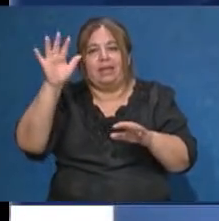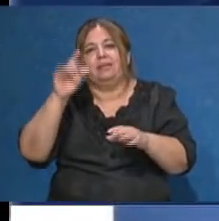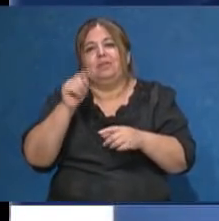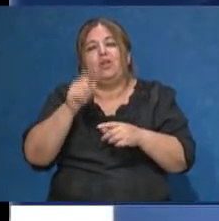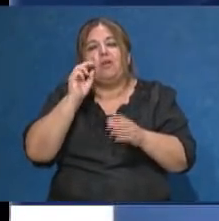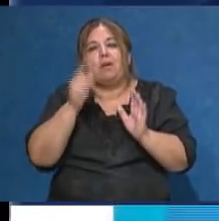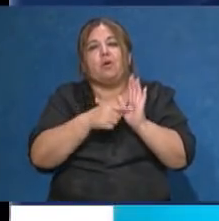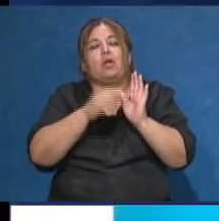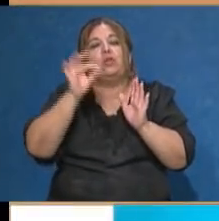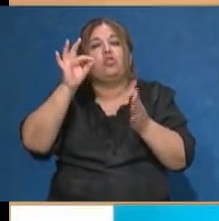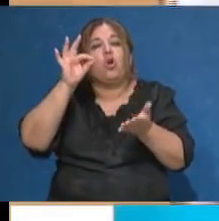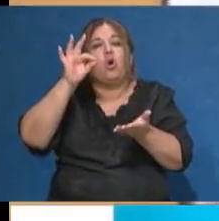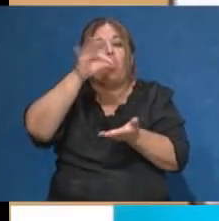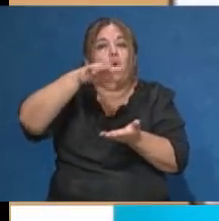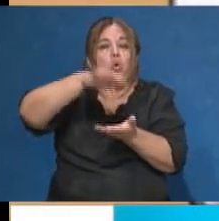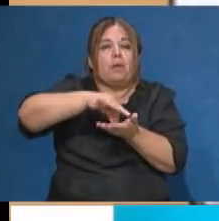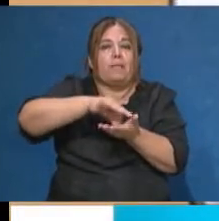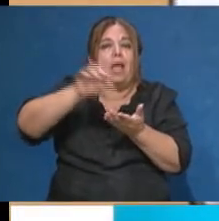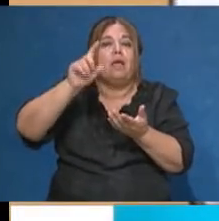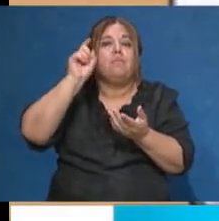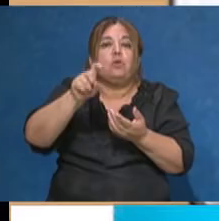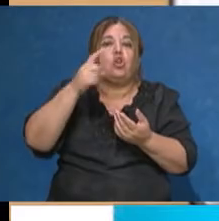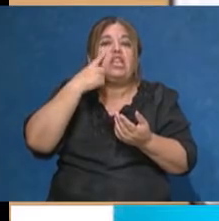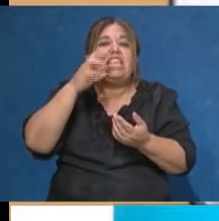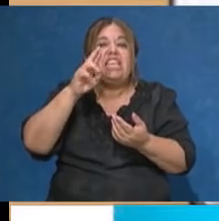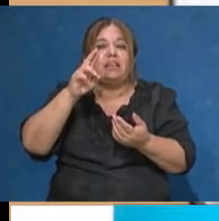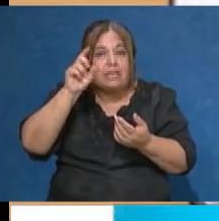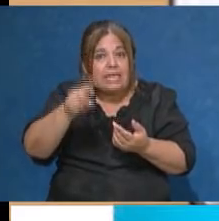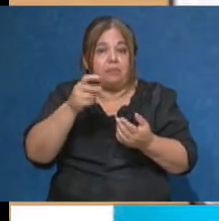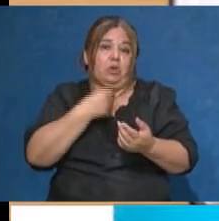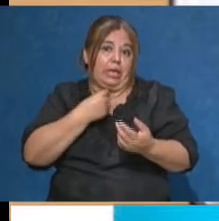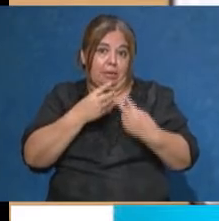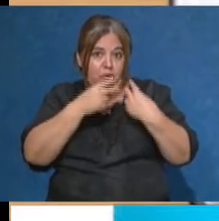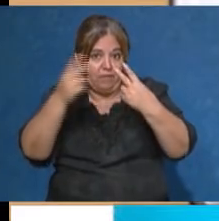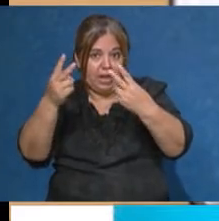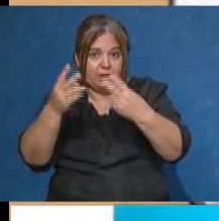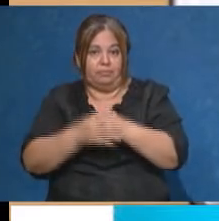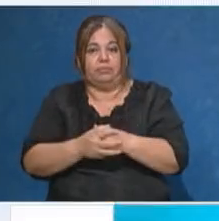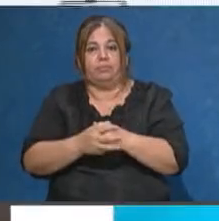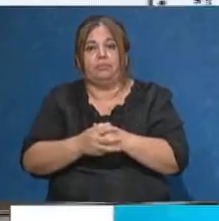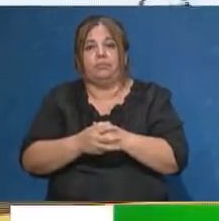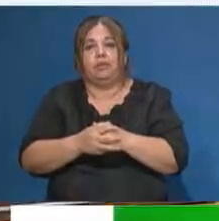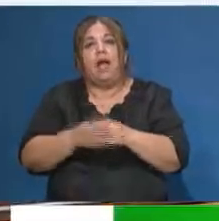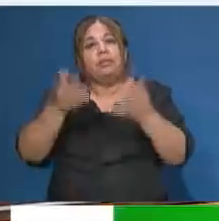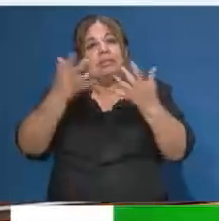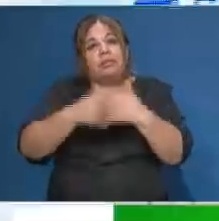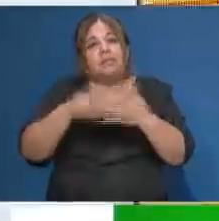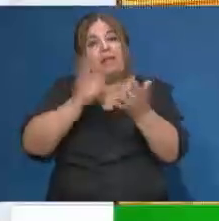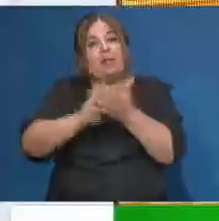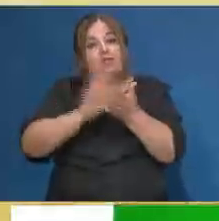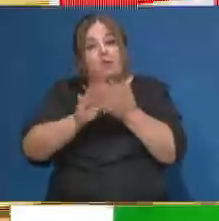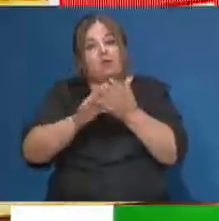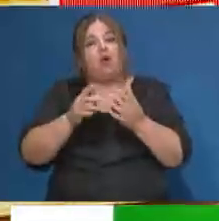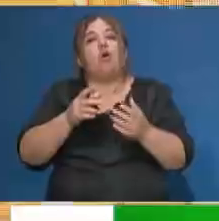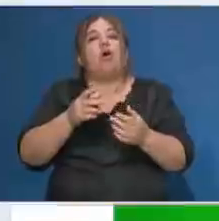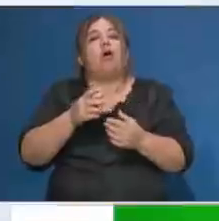abrimos Google Maps, vamos a ir al botón ir, porque queremos viajar. Claro. Queremos viajar. El sistema nos va a decir nuevamente a dónde